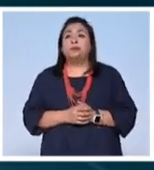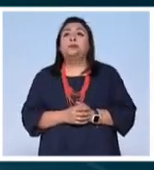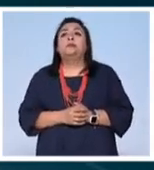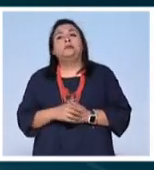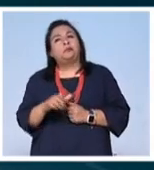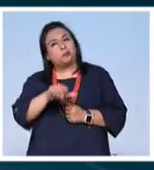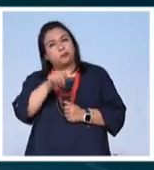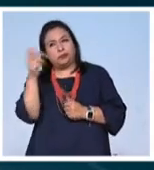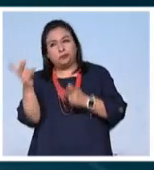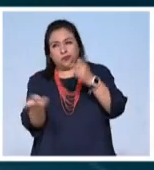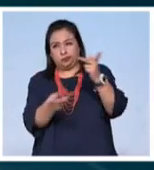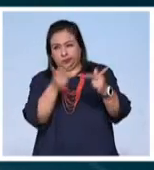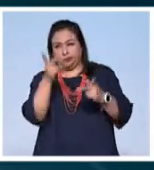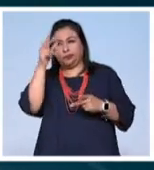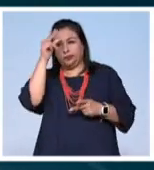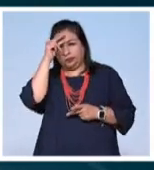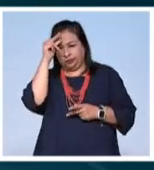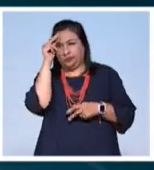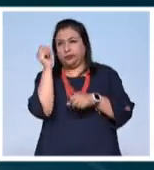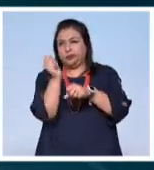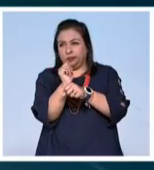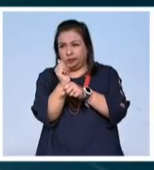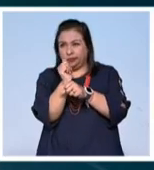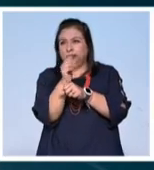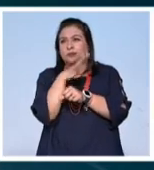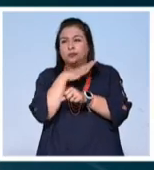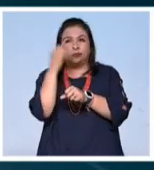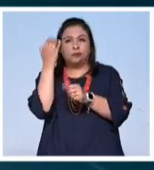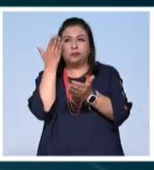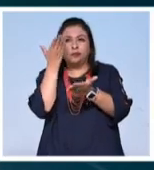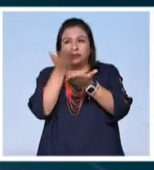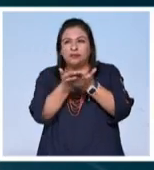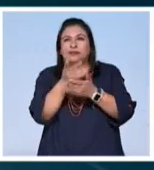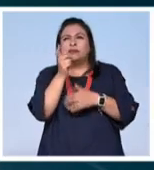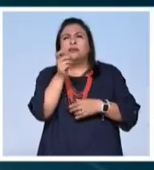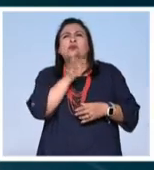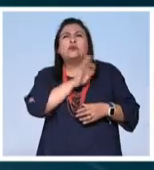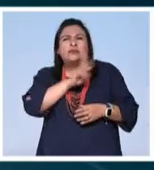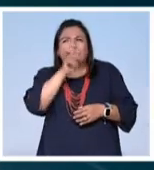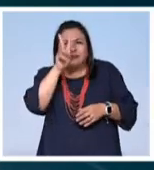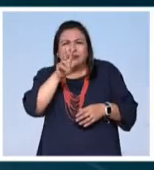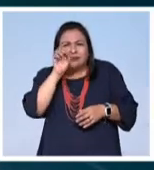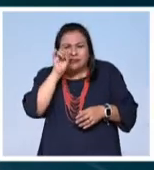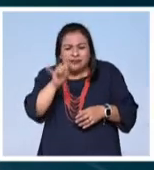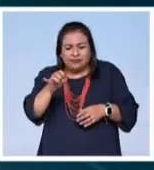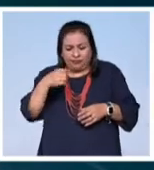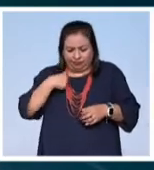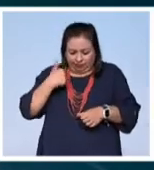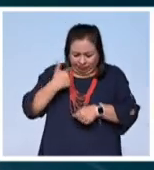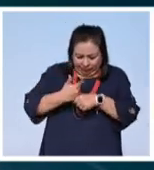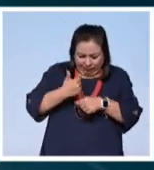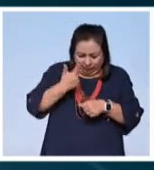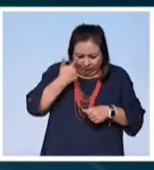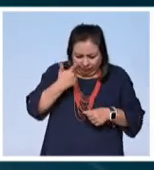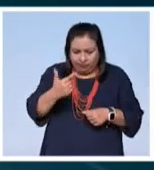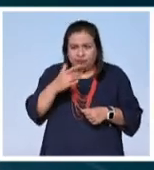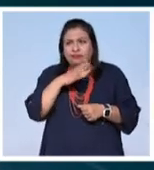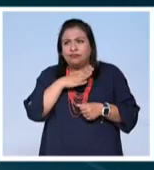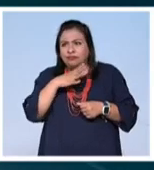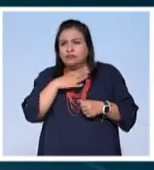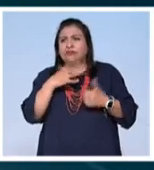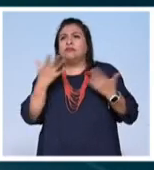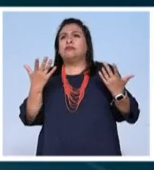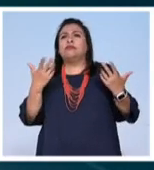otra de las preguntas que inteligencia actoral plantea es que tan capaces realmente somos de darnos cuenta que tenemos